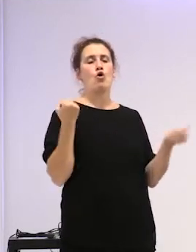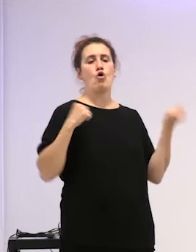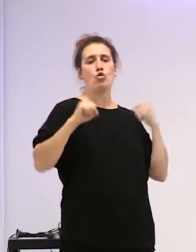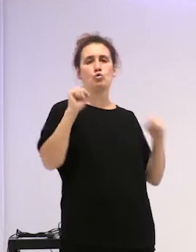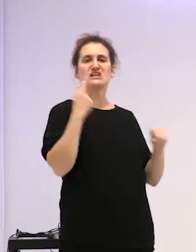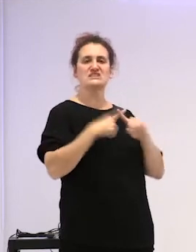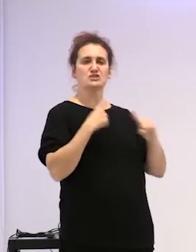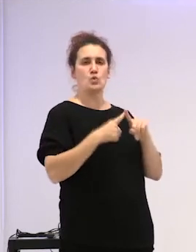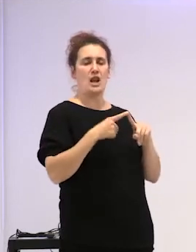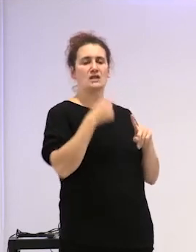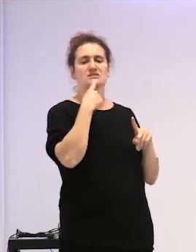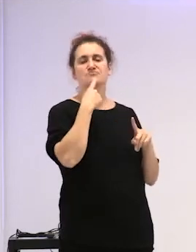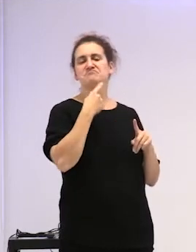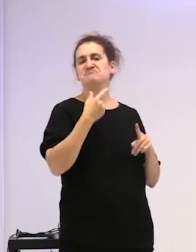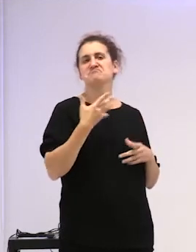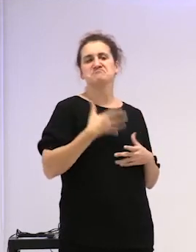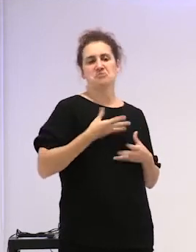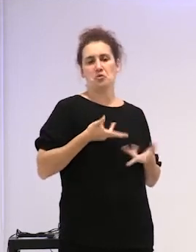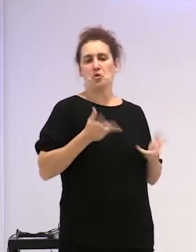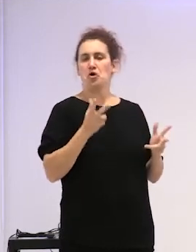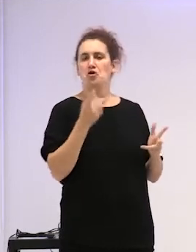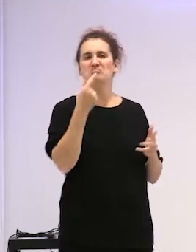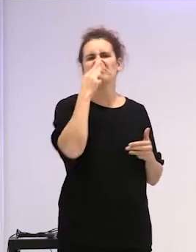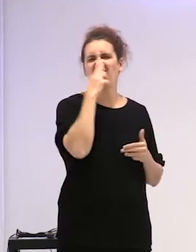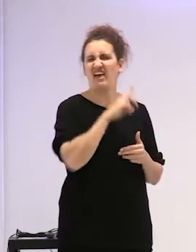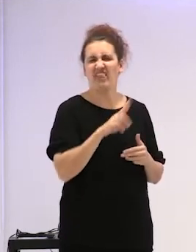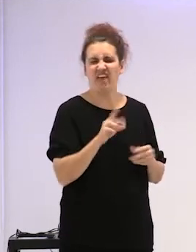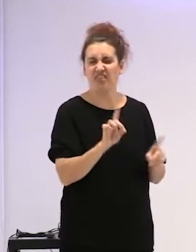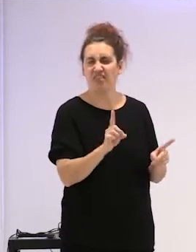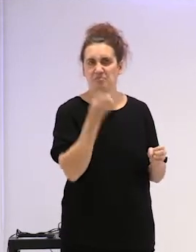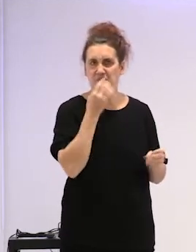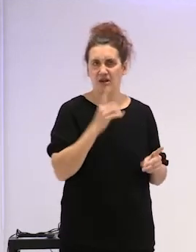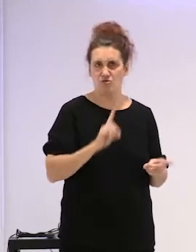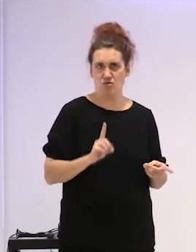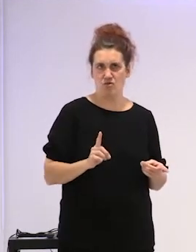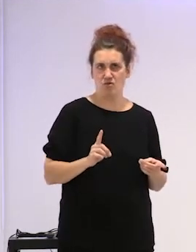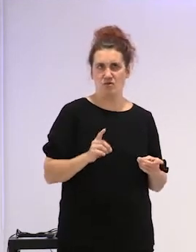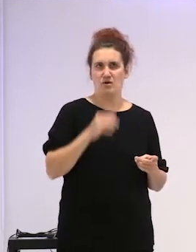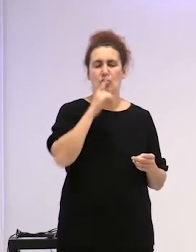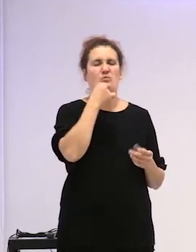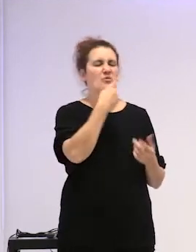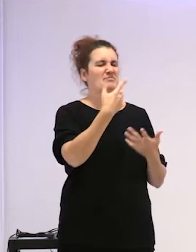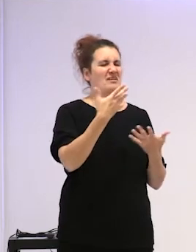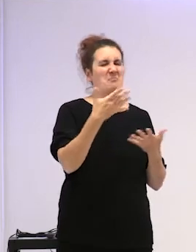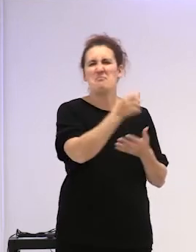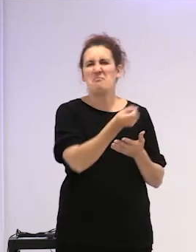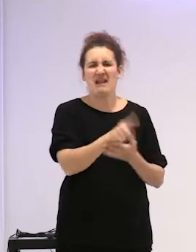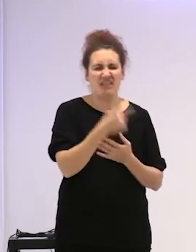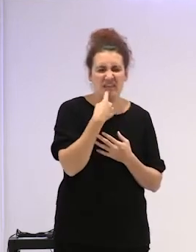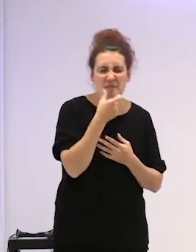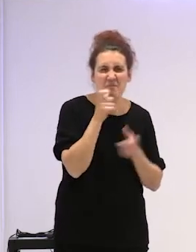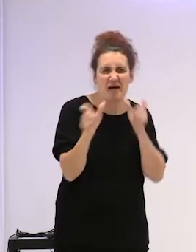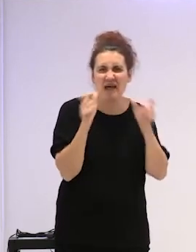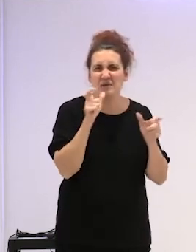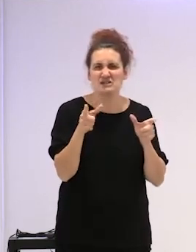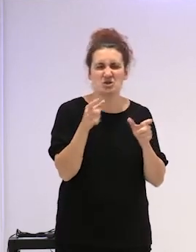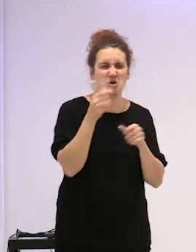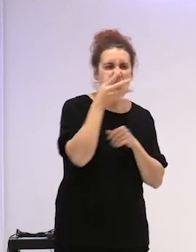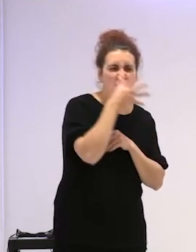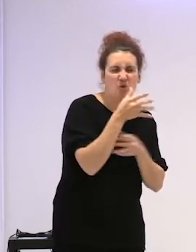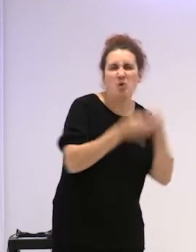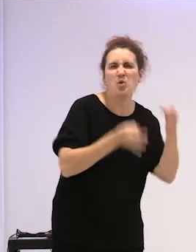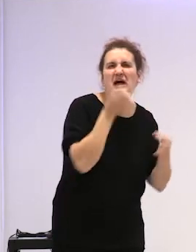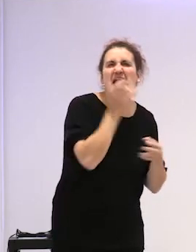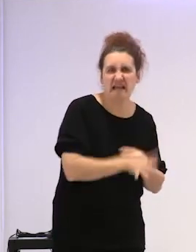inapropiadas para su edad. Es decir, que leyendo esto no se sabe muy bien a quién están juzgando. Y en efecto, cuando